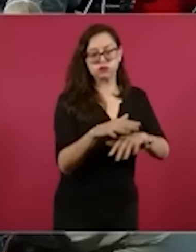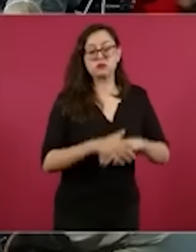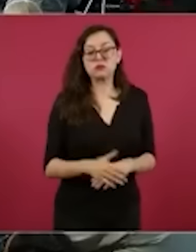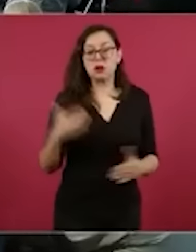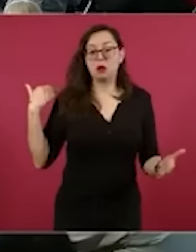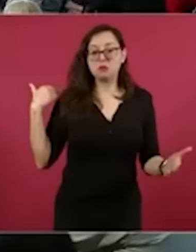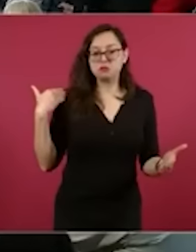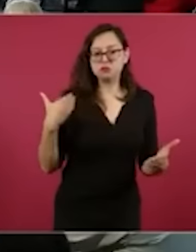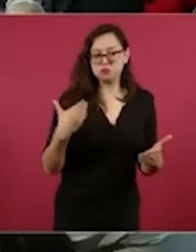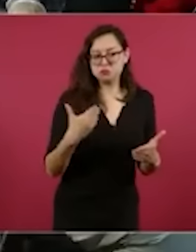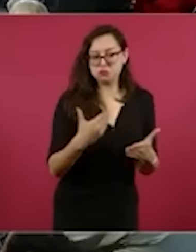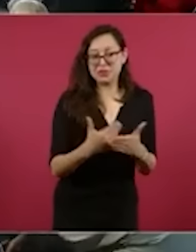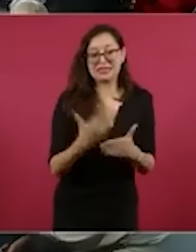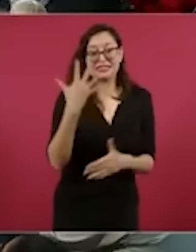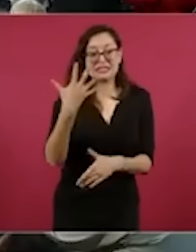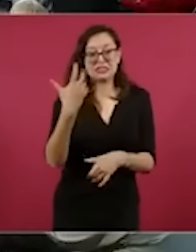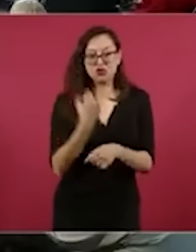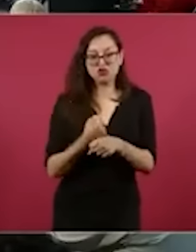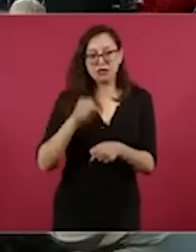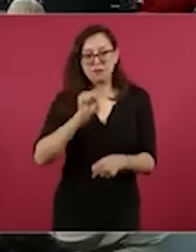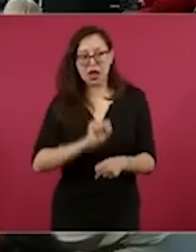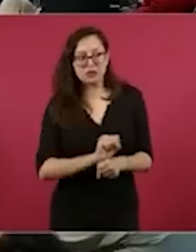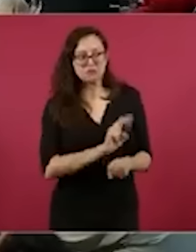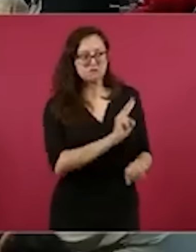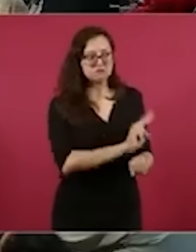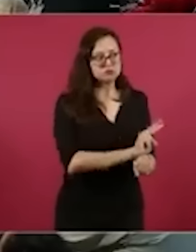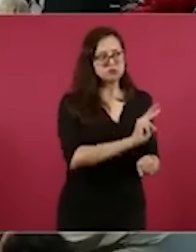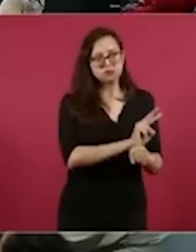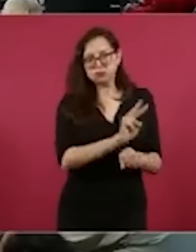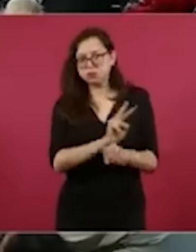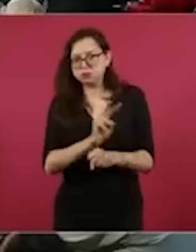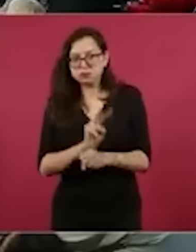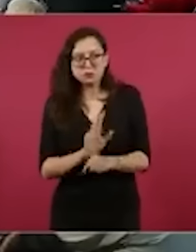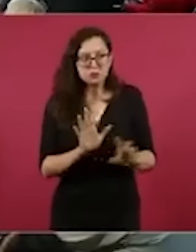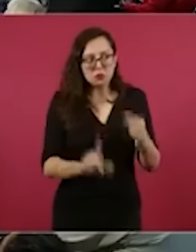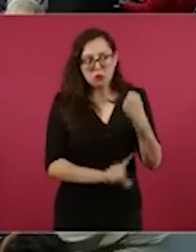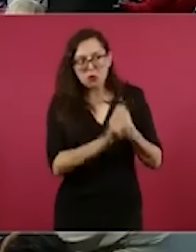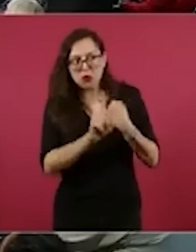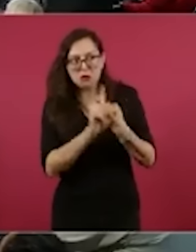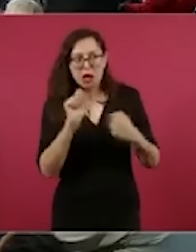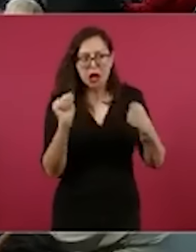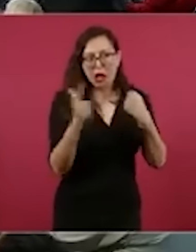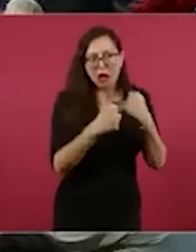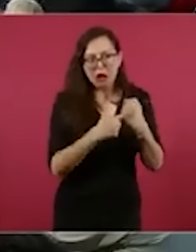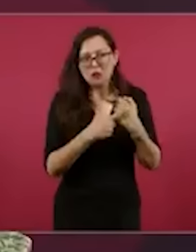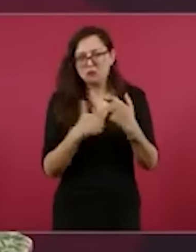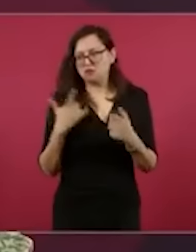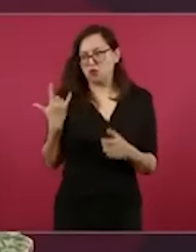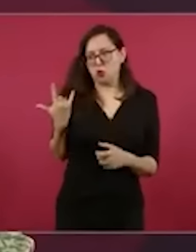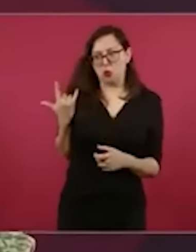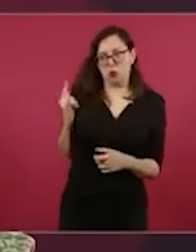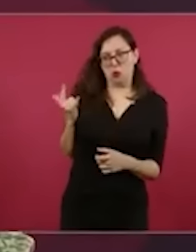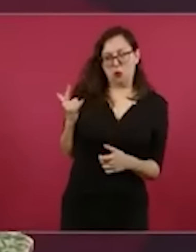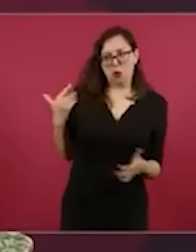en las que estuvimos monitoreando y no hubo ninguna actividad en